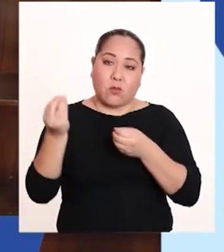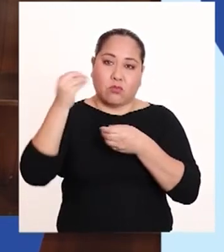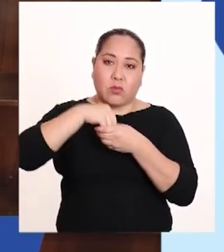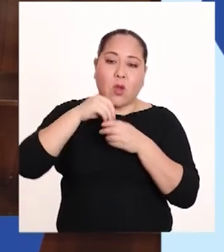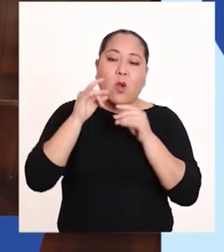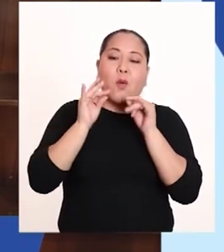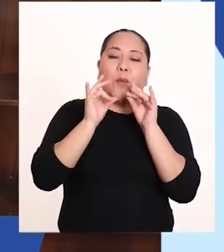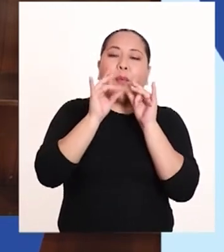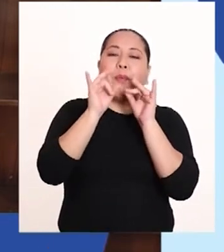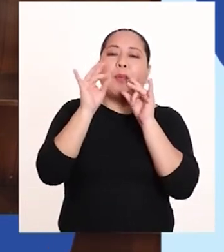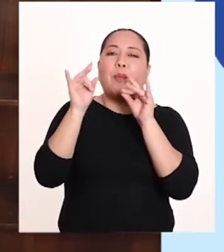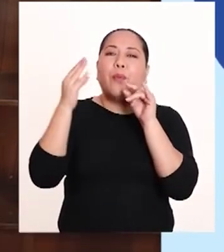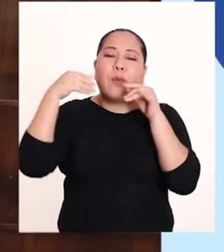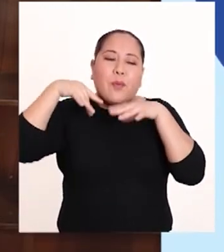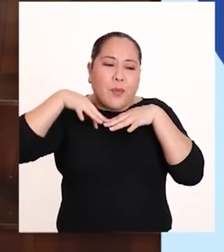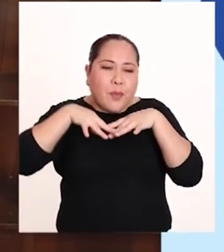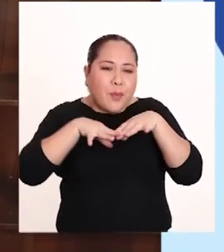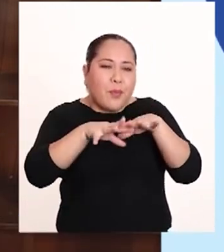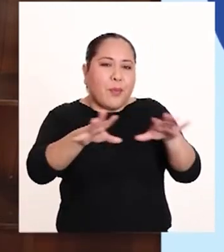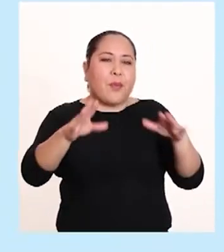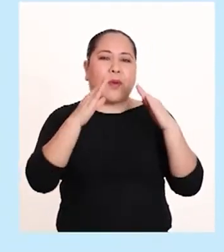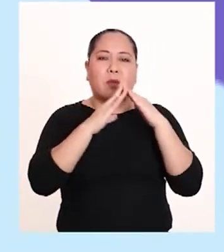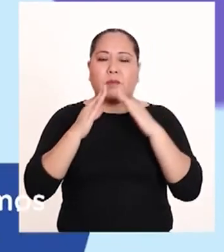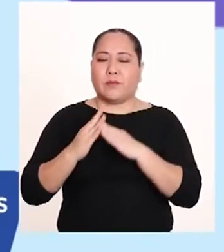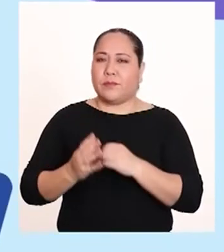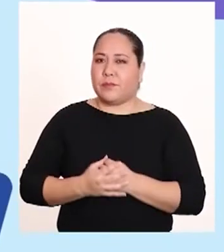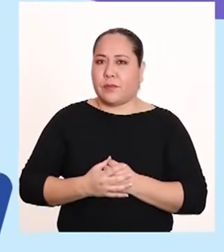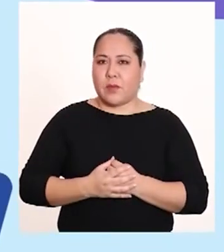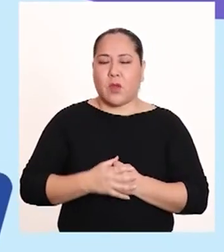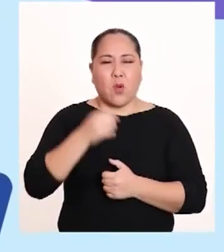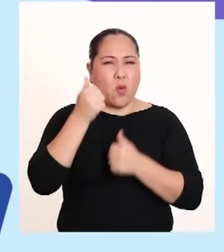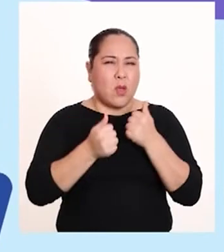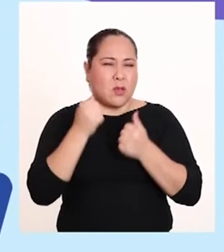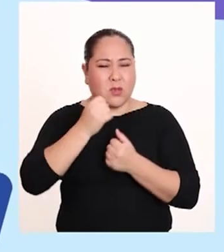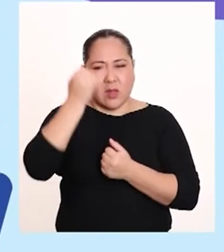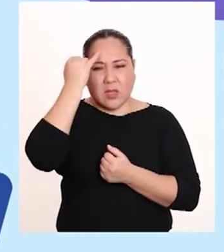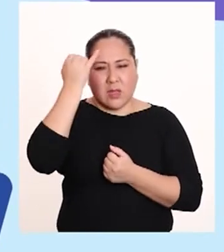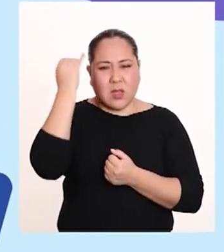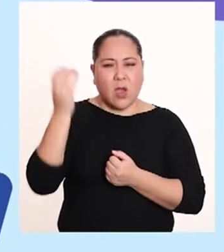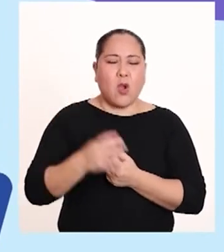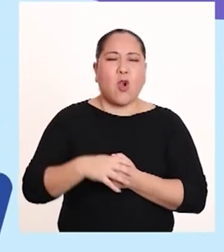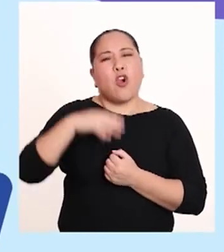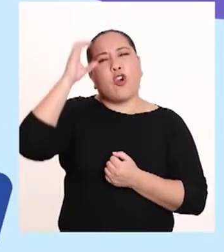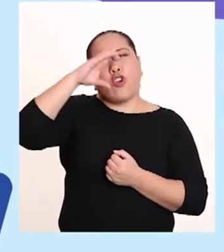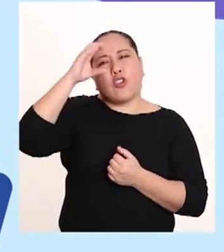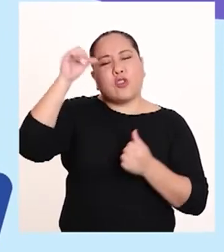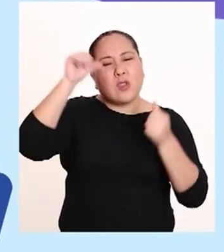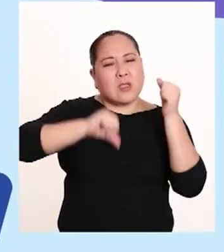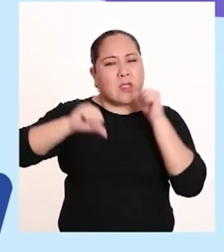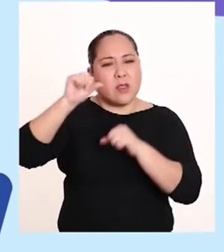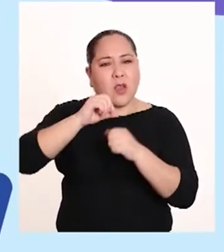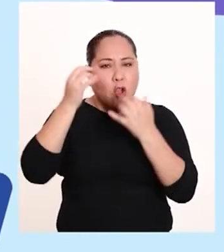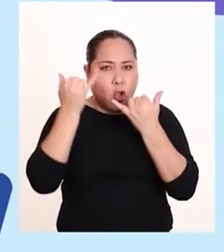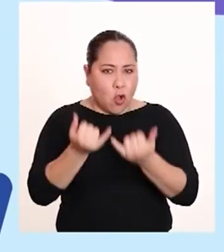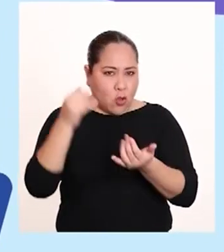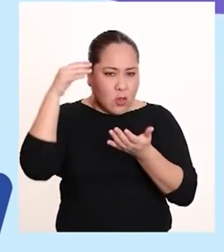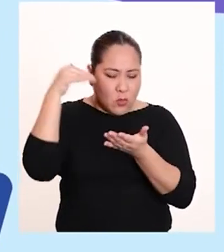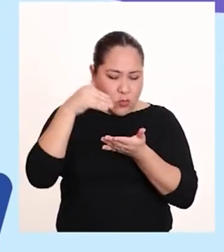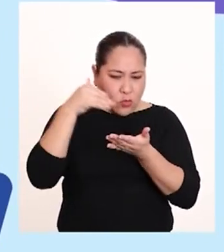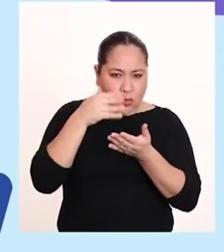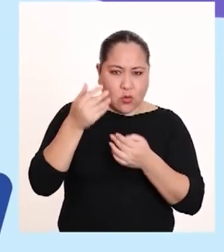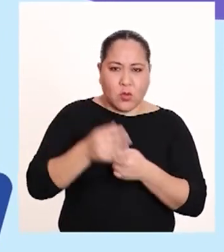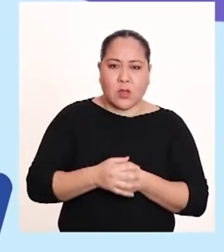parte del polvo que invade las ciudades. ¿Qué aportes o conocimientos científicos que hoy hemos